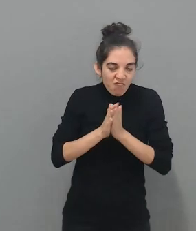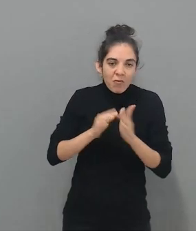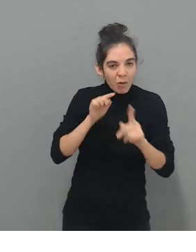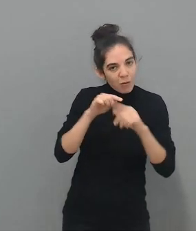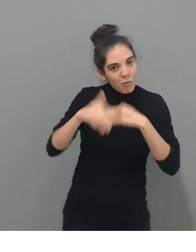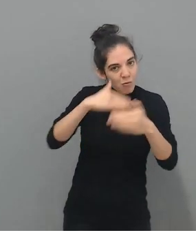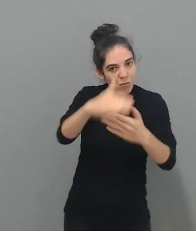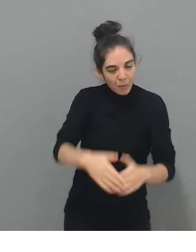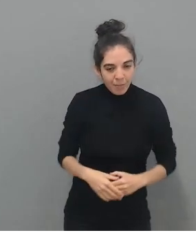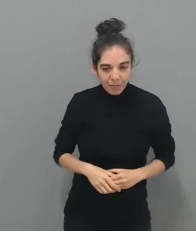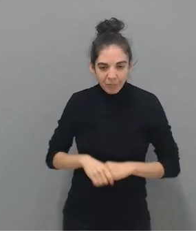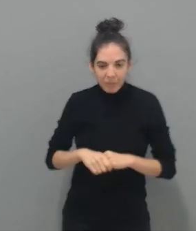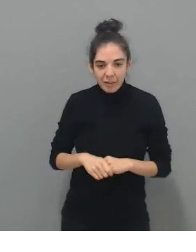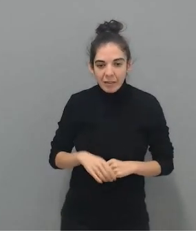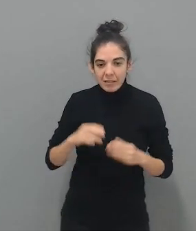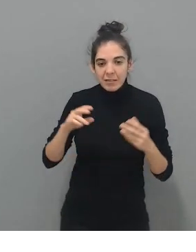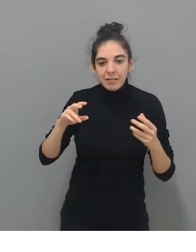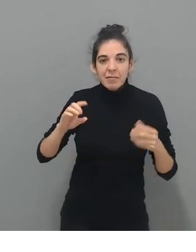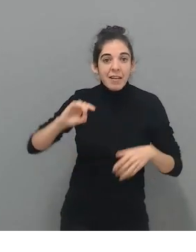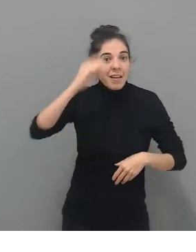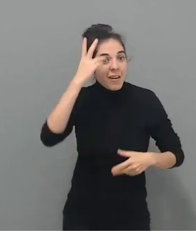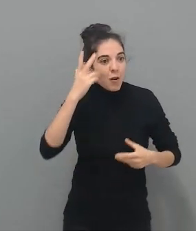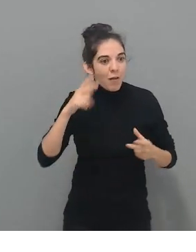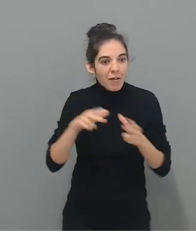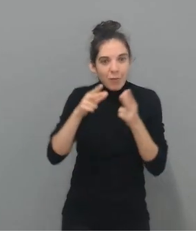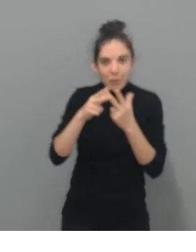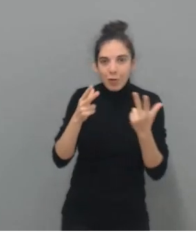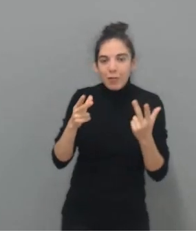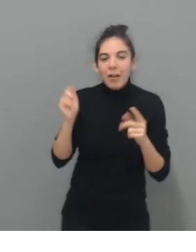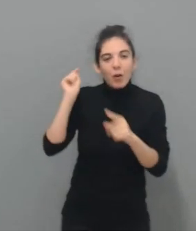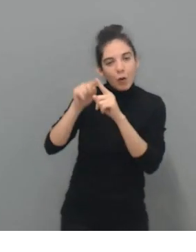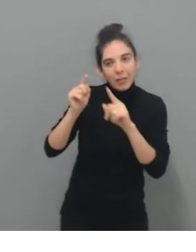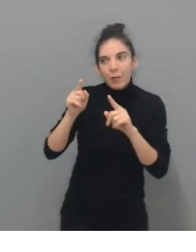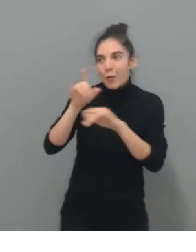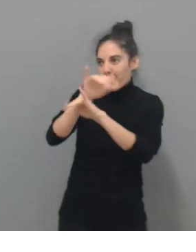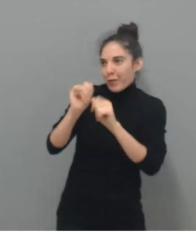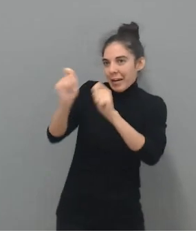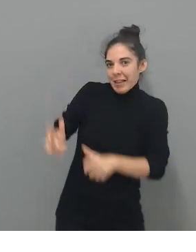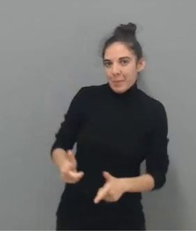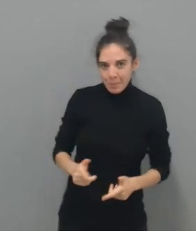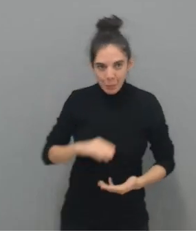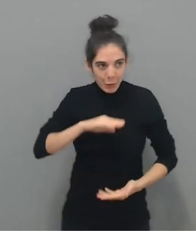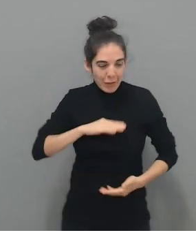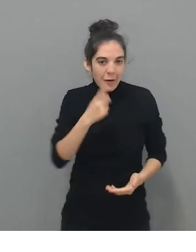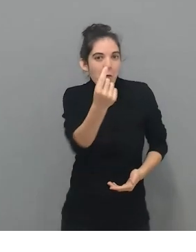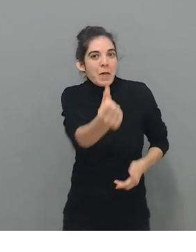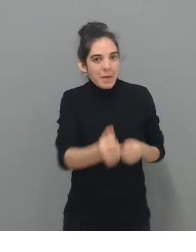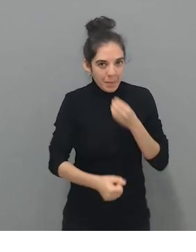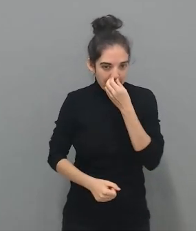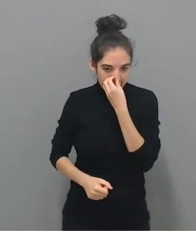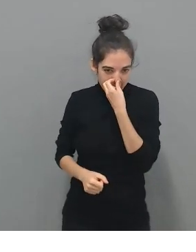social al servicio de la felicidad, en este caso, ¿no? Sí. Cómo ser futbolista por un día. Claro, yo os escuchaba, y la verdad es que,